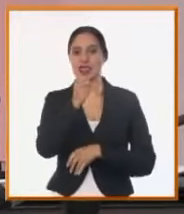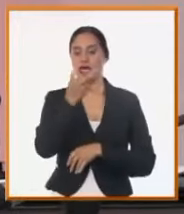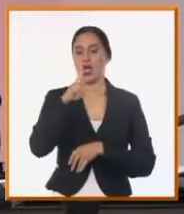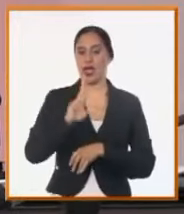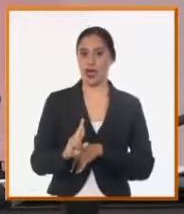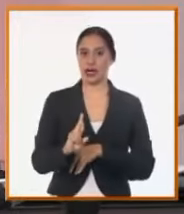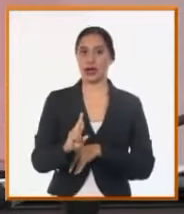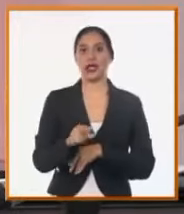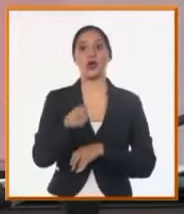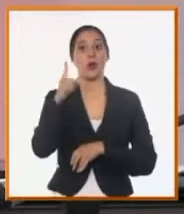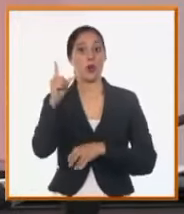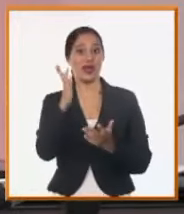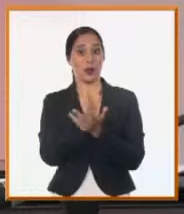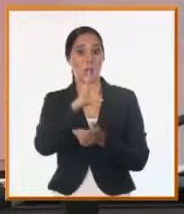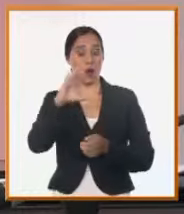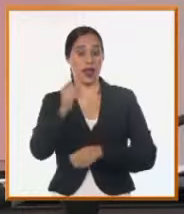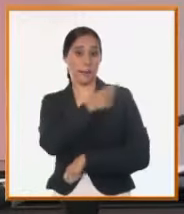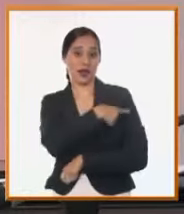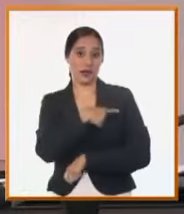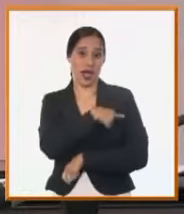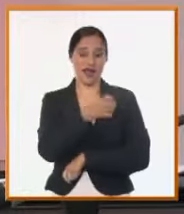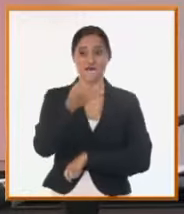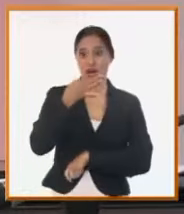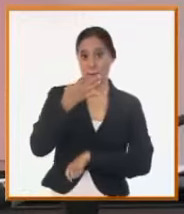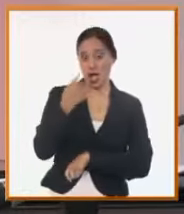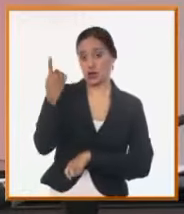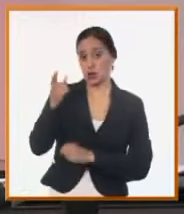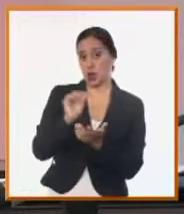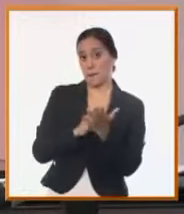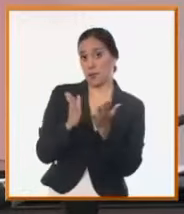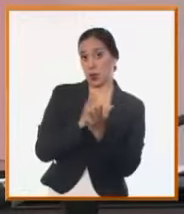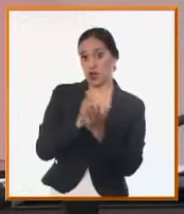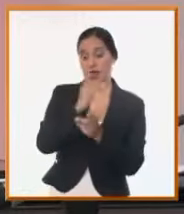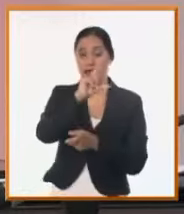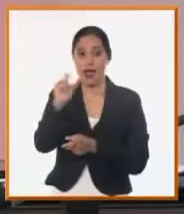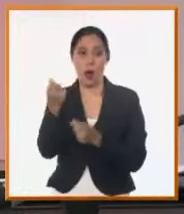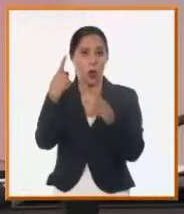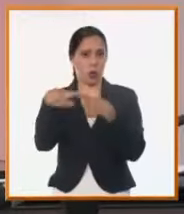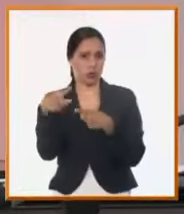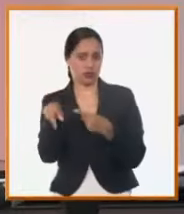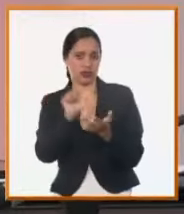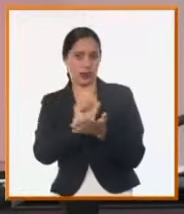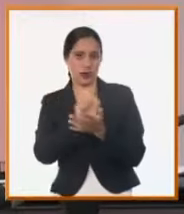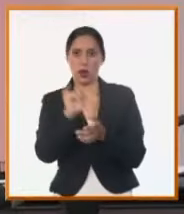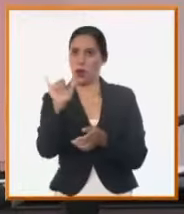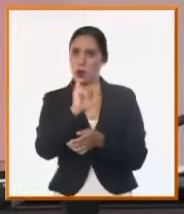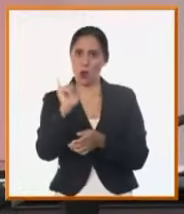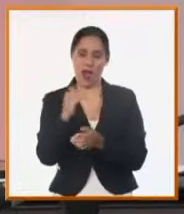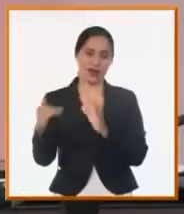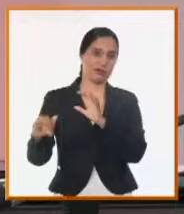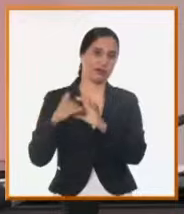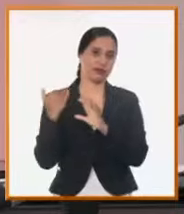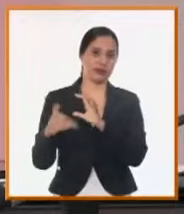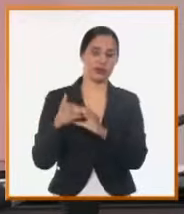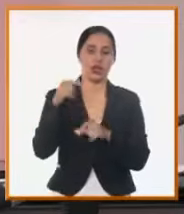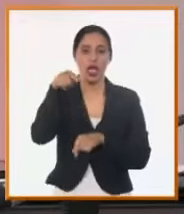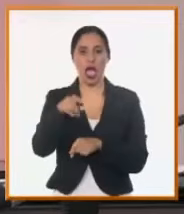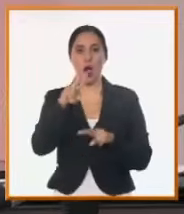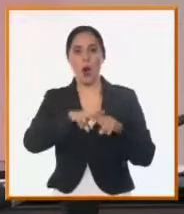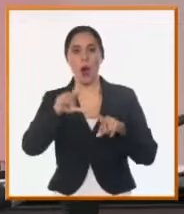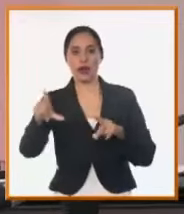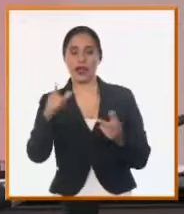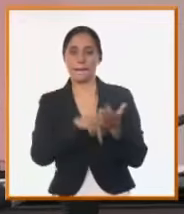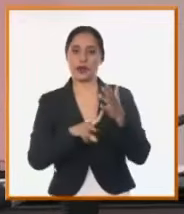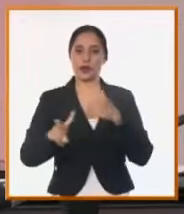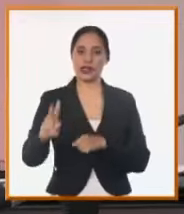primaria, la bodega, la farmacia y otros servicios. También escribe desde Holguín, una compañera que se presenta como